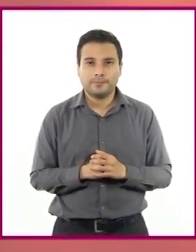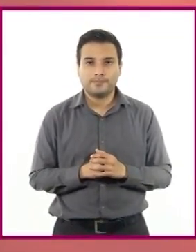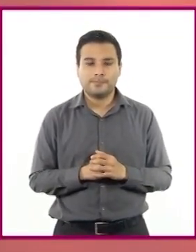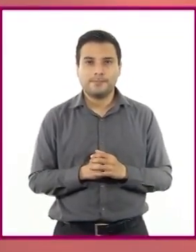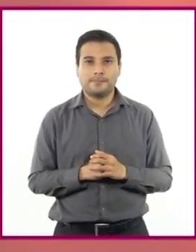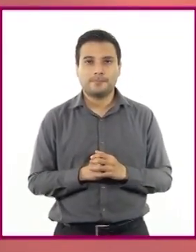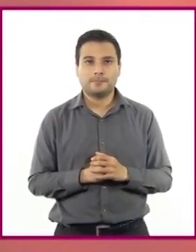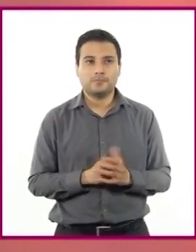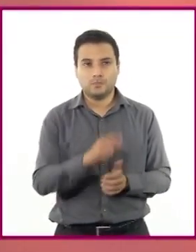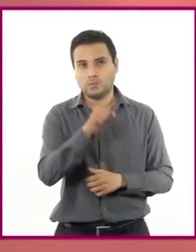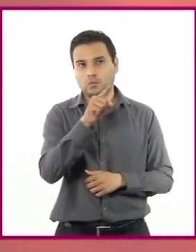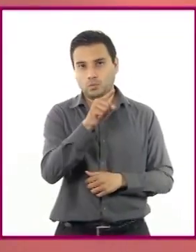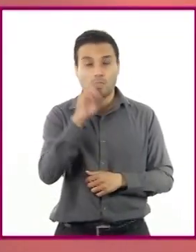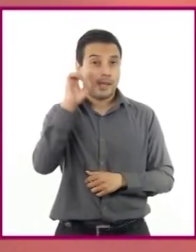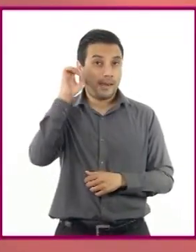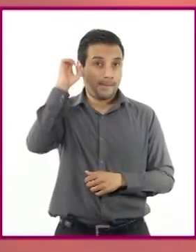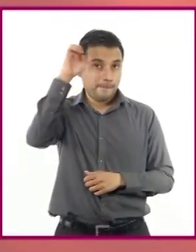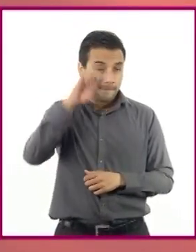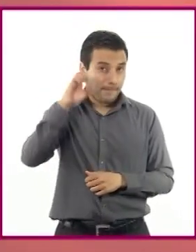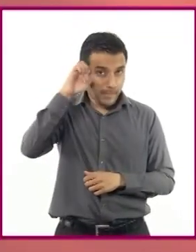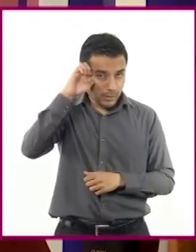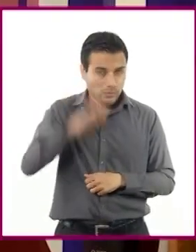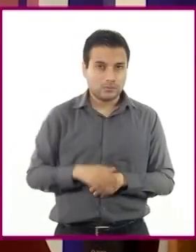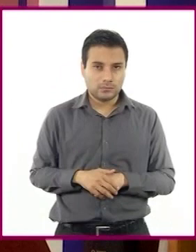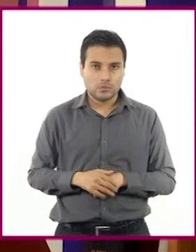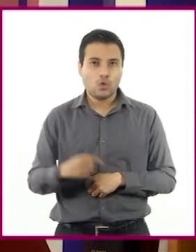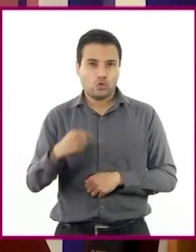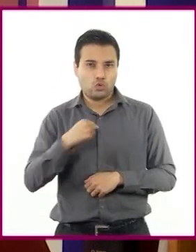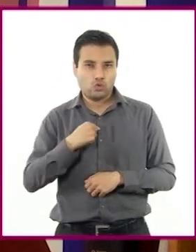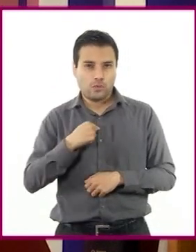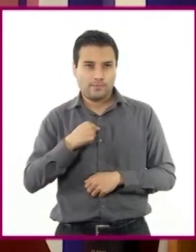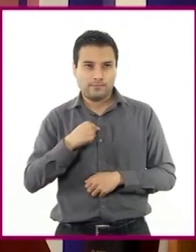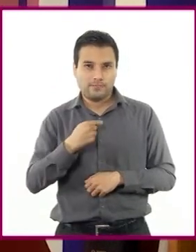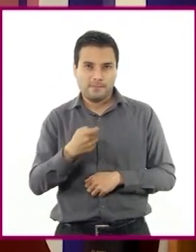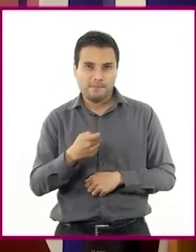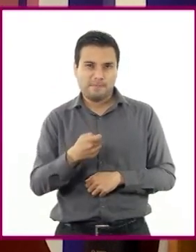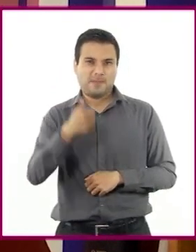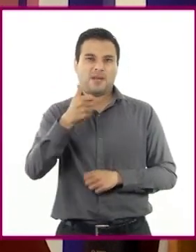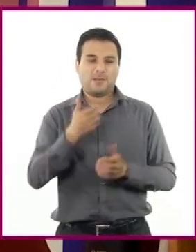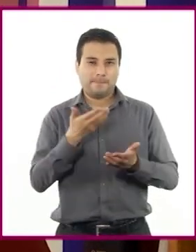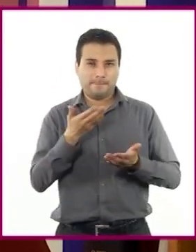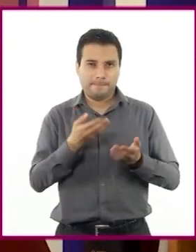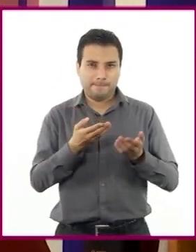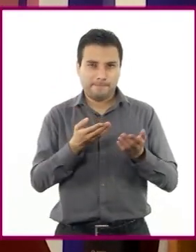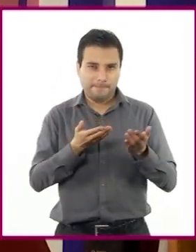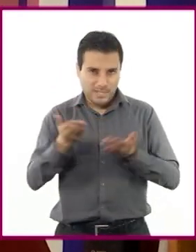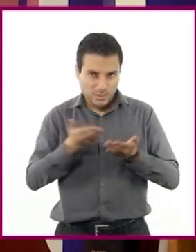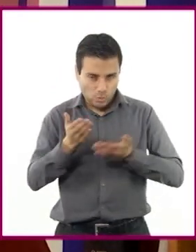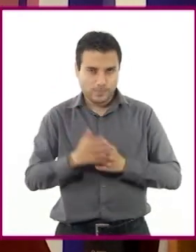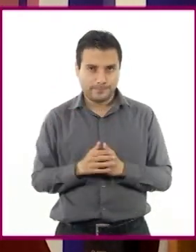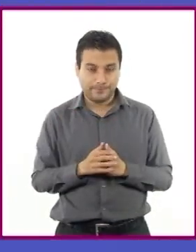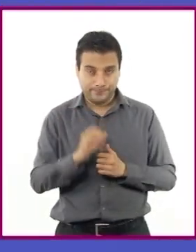si tú eres el emperador y yo soy el primer ministro? Entonces, tercera llamada,